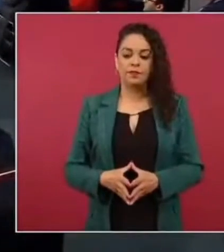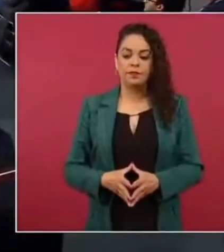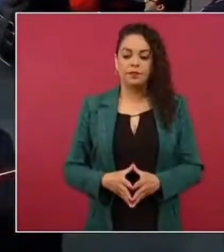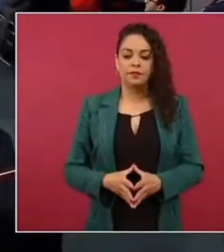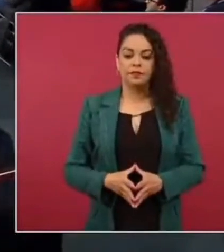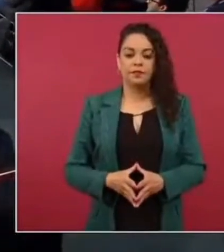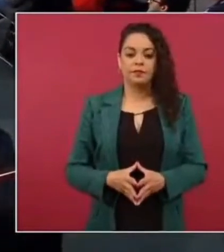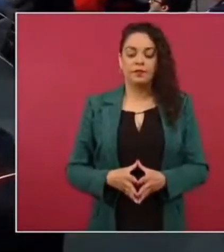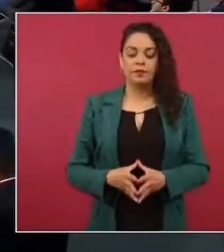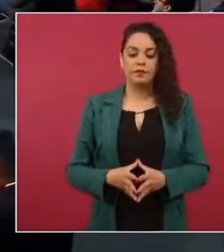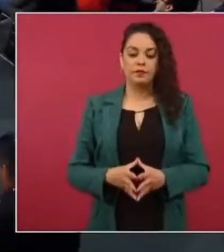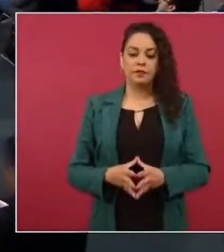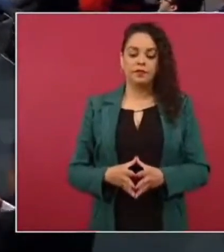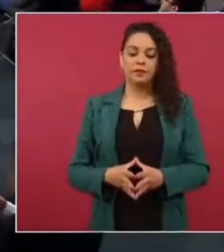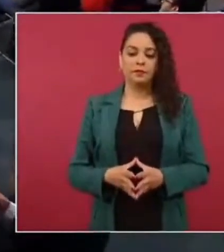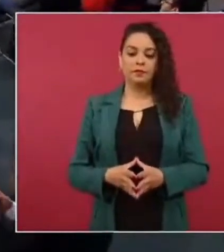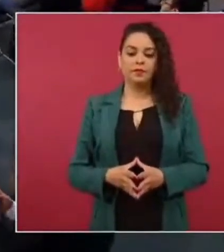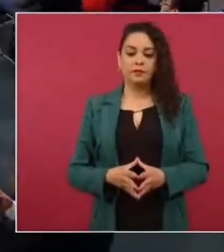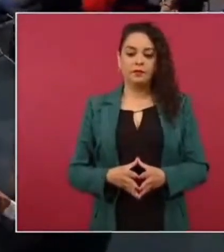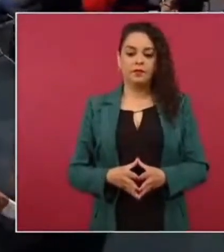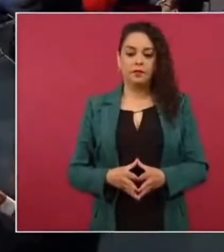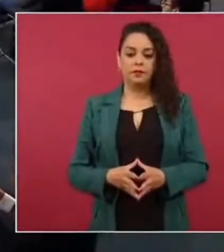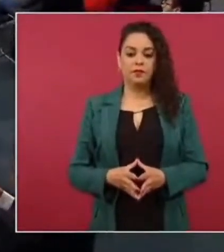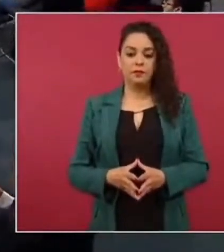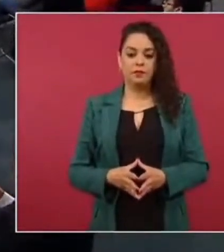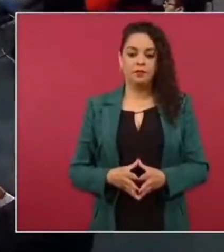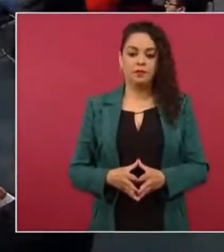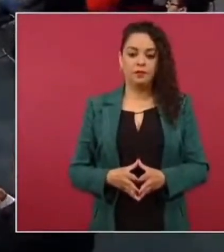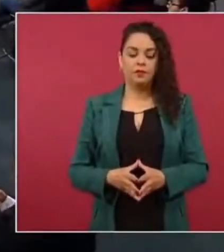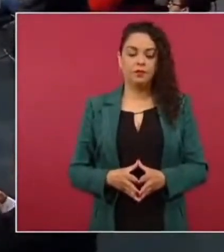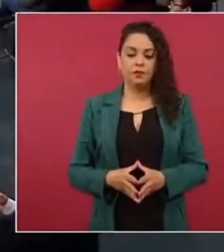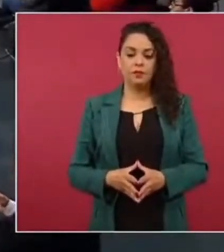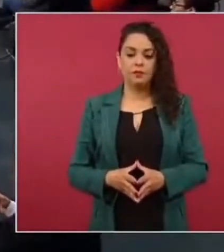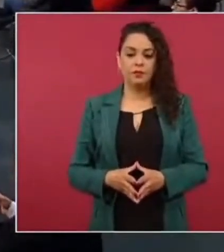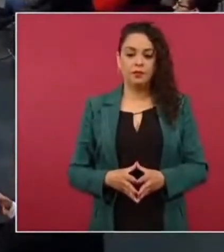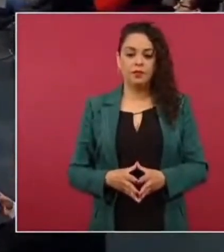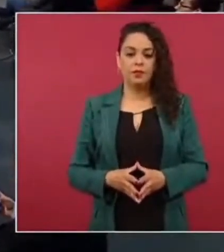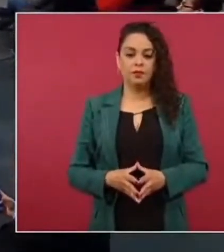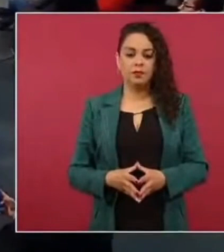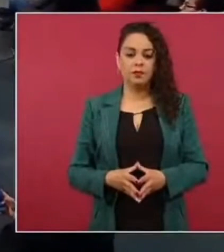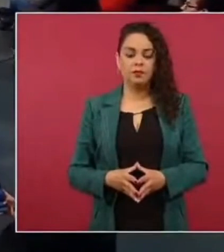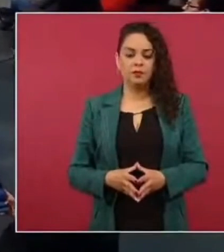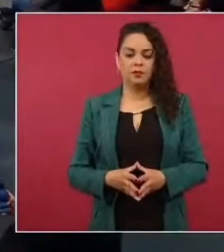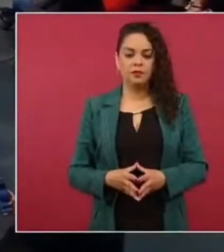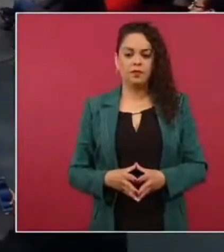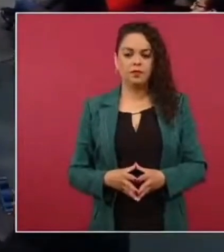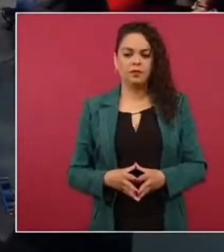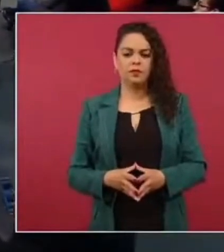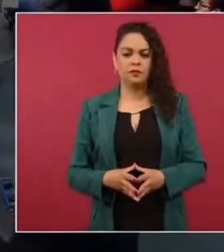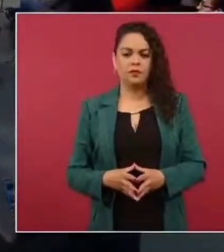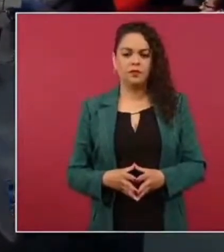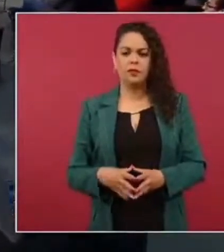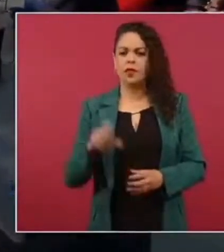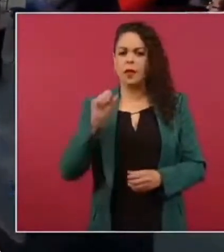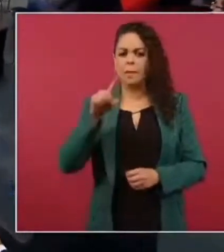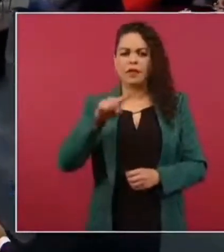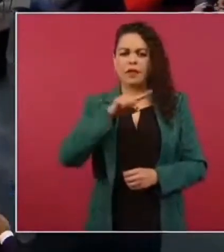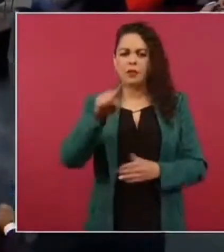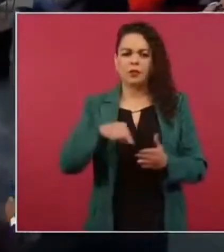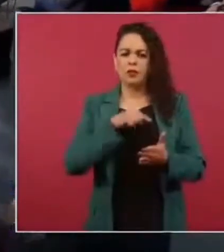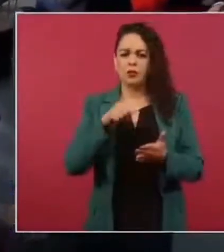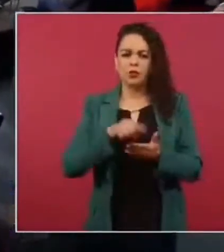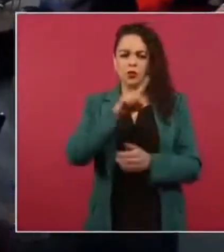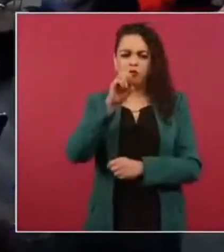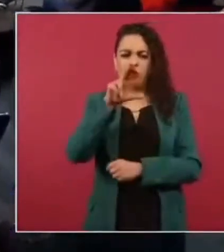Cojulich ese es Cojulich los mascarones que también es en la zona es límite